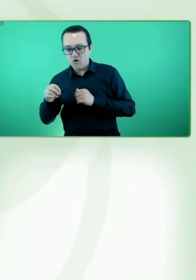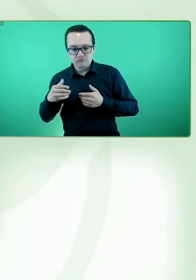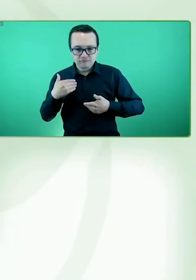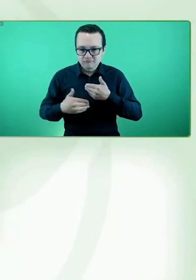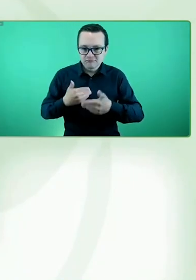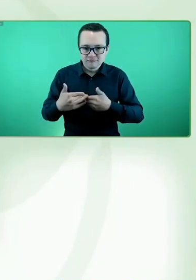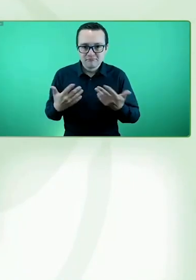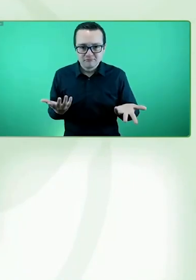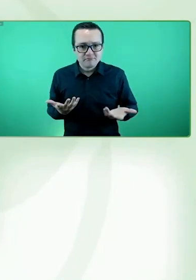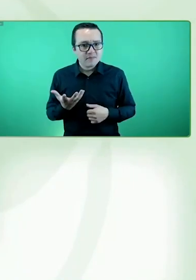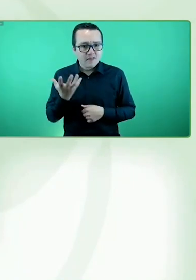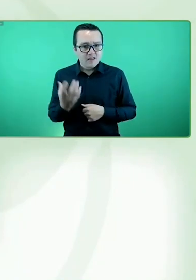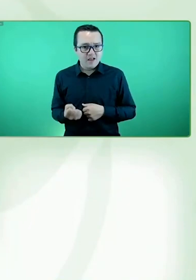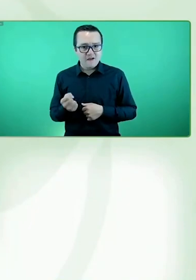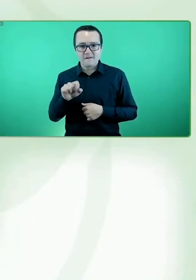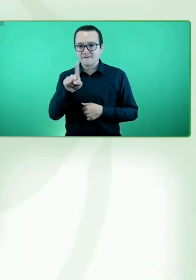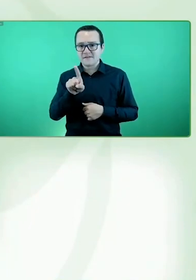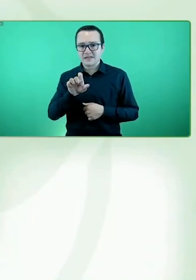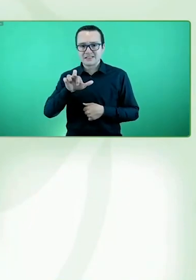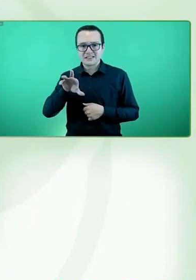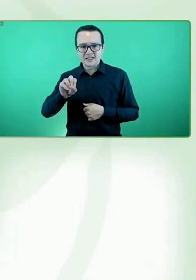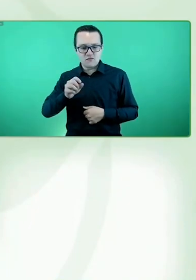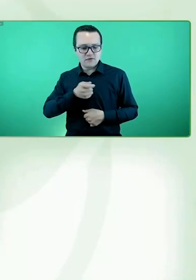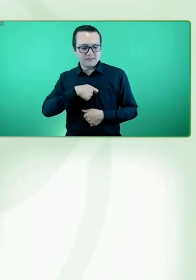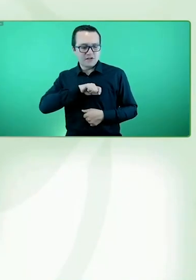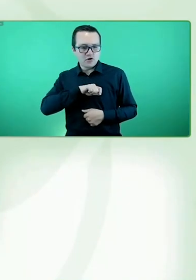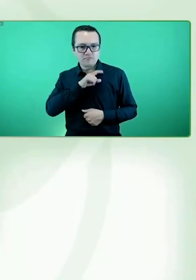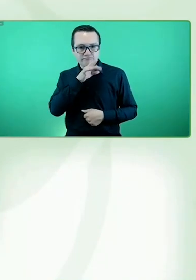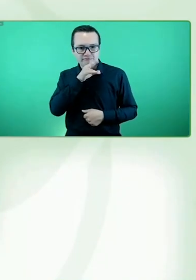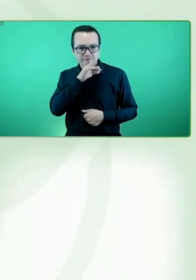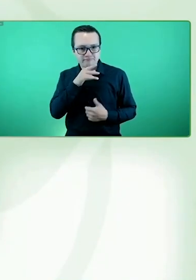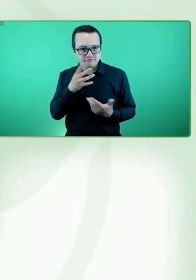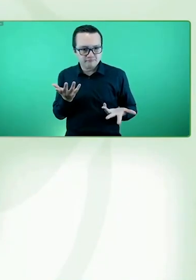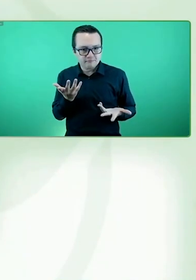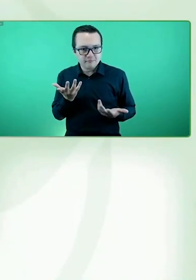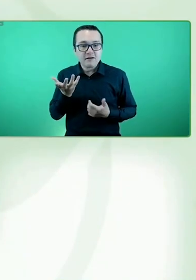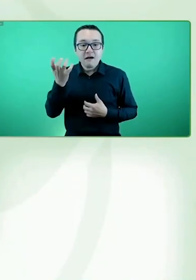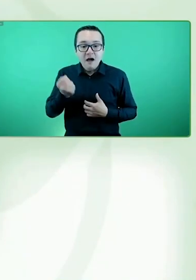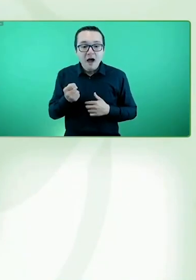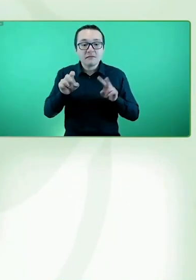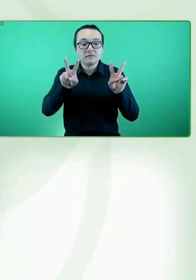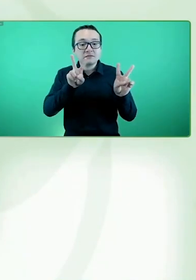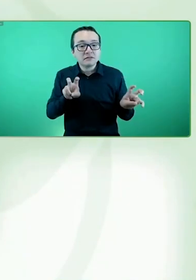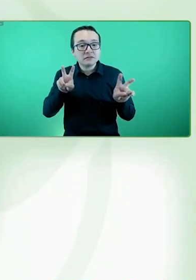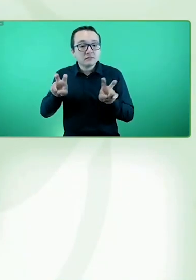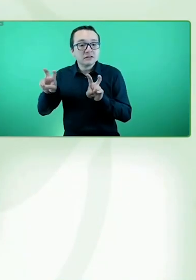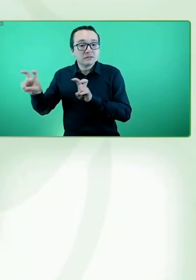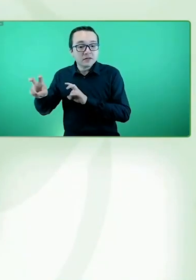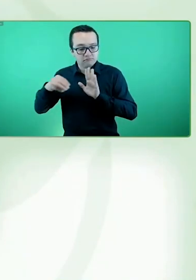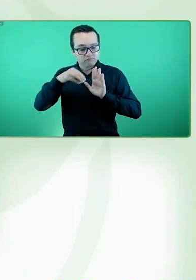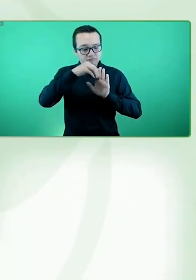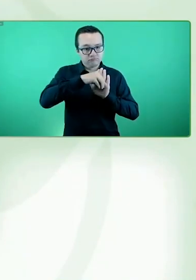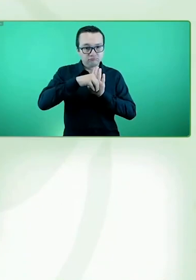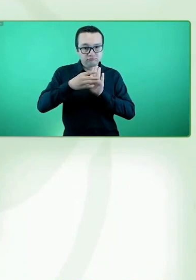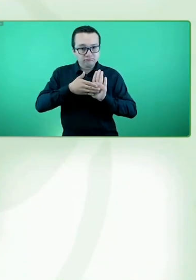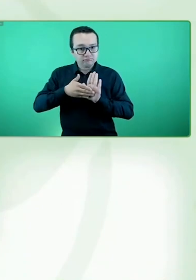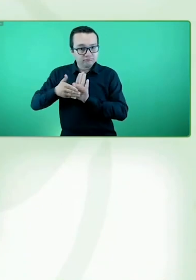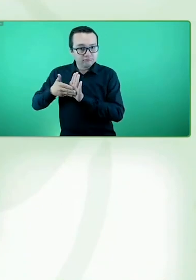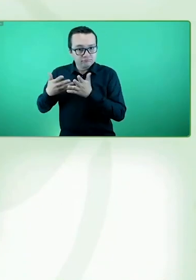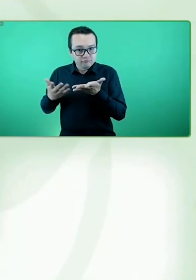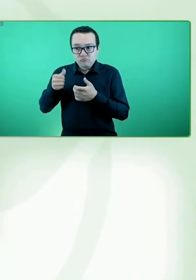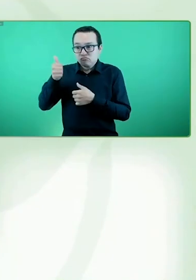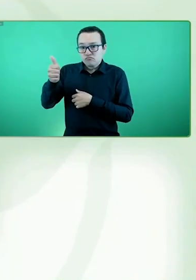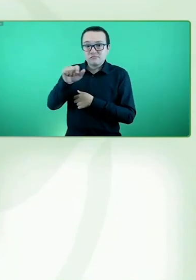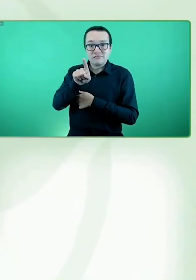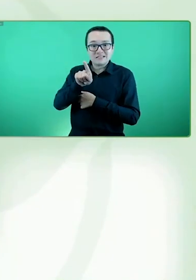español, ya que creemos que los diferentes contenidos sobre las buenas prácticas y políticas que se han presentado en Ciro Project estos años